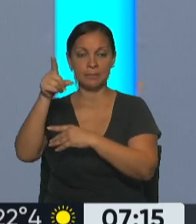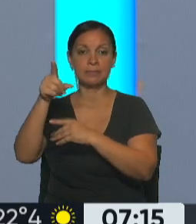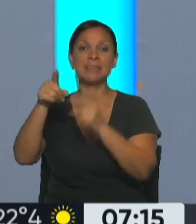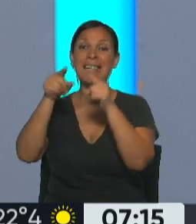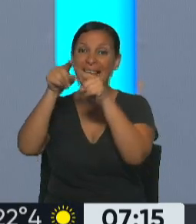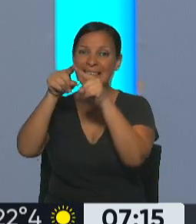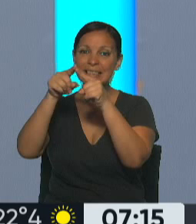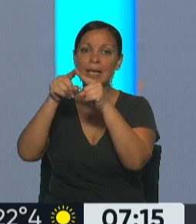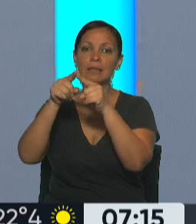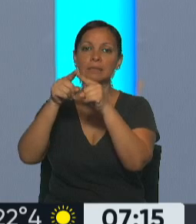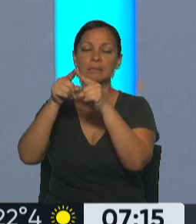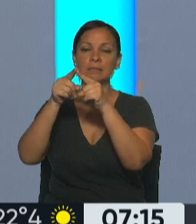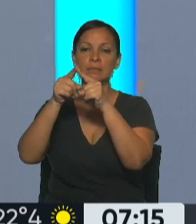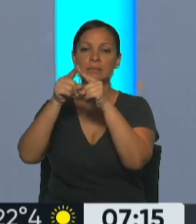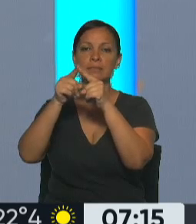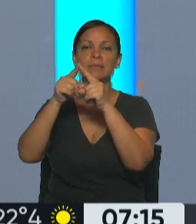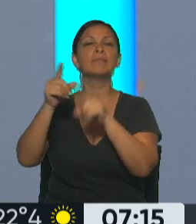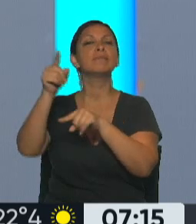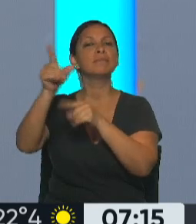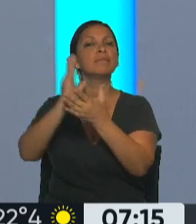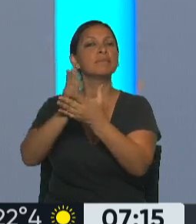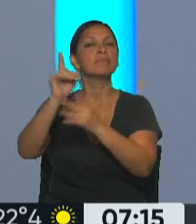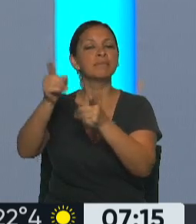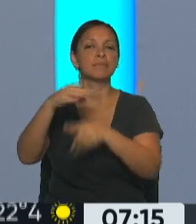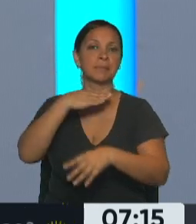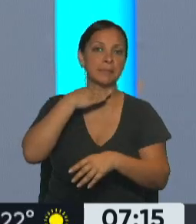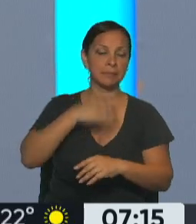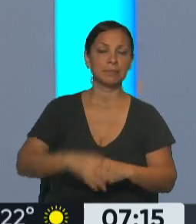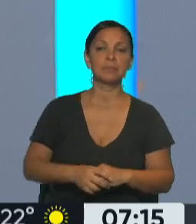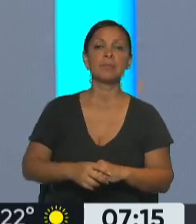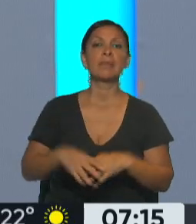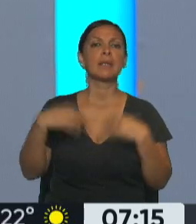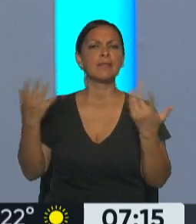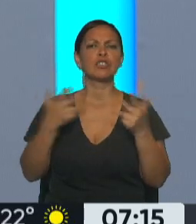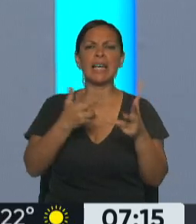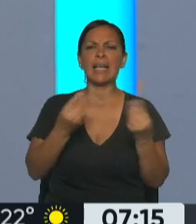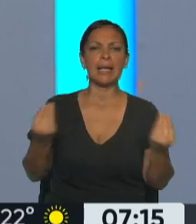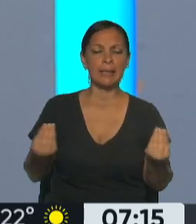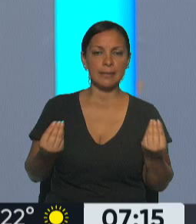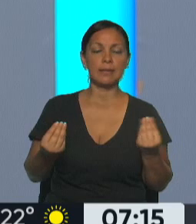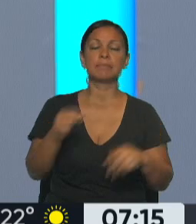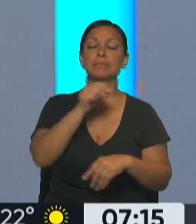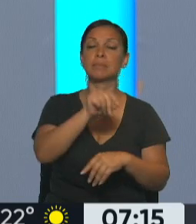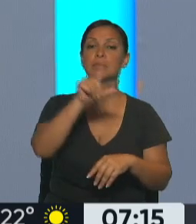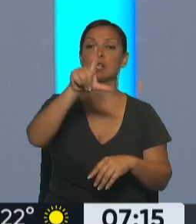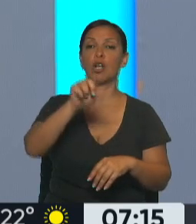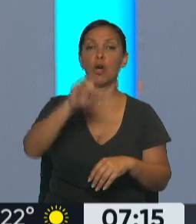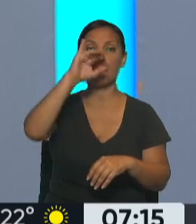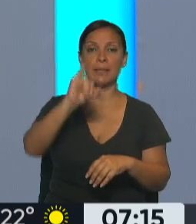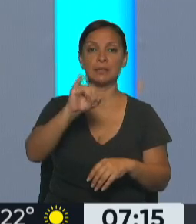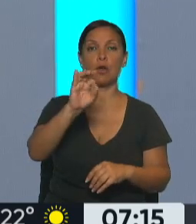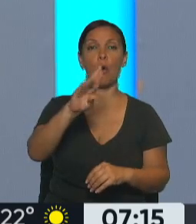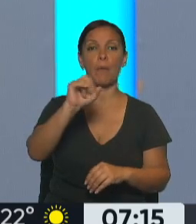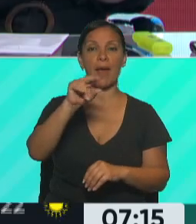frontera con México. Claro. Pero lo que plantea López Obrador es que se debe abordar la cuestión migratoria